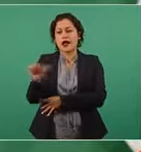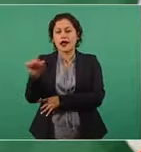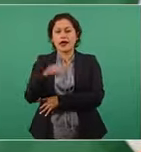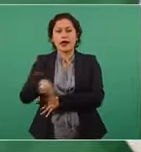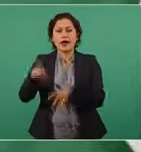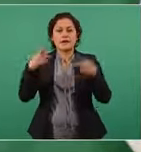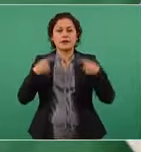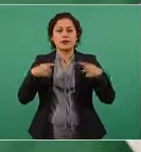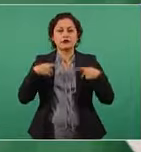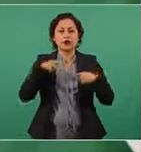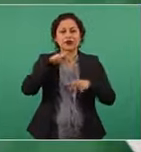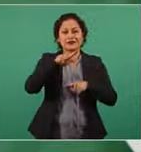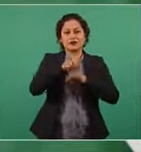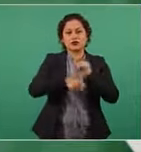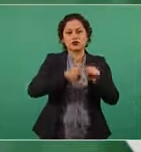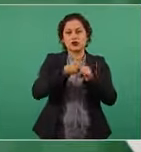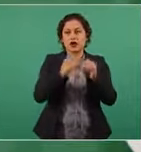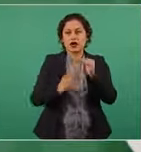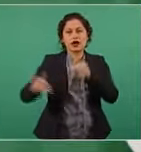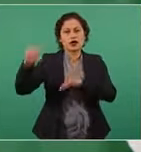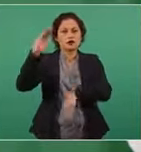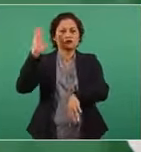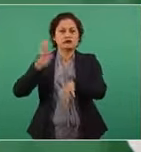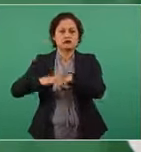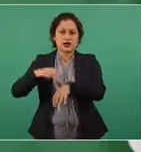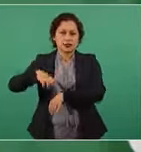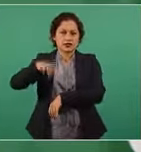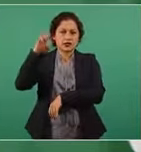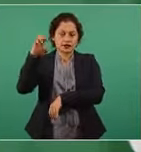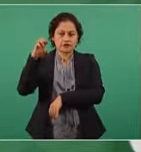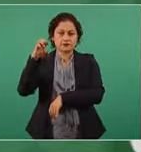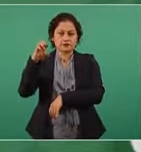años, aún con una dosis.